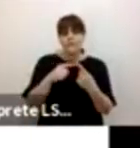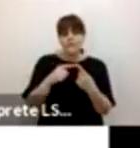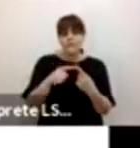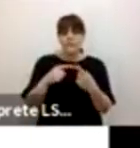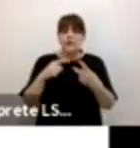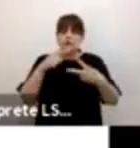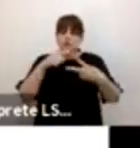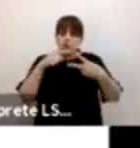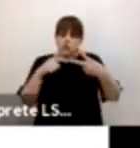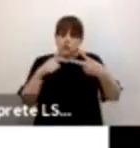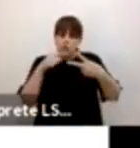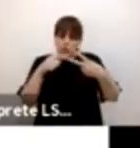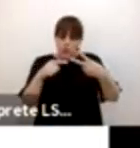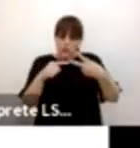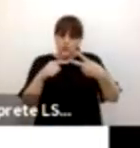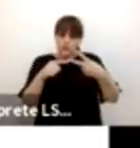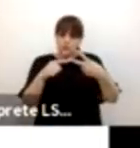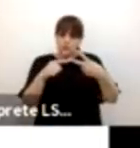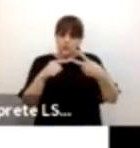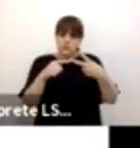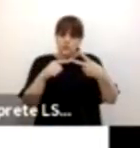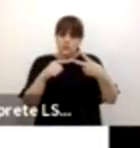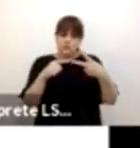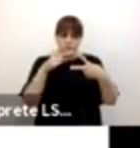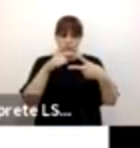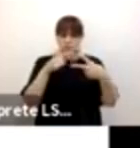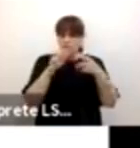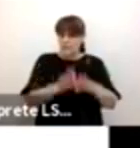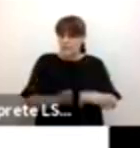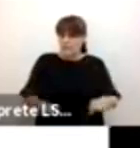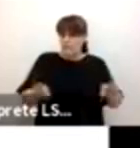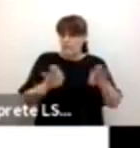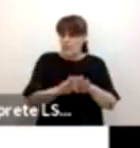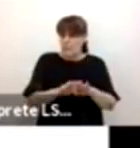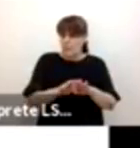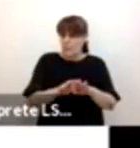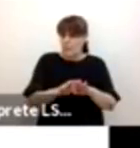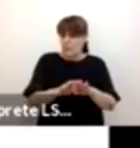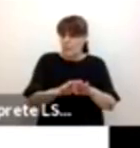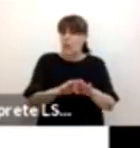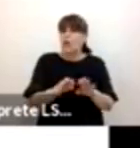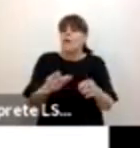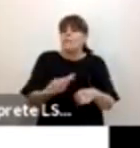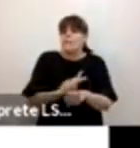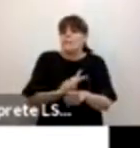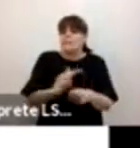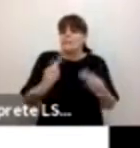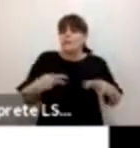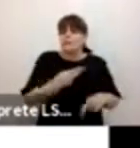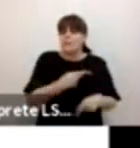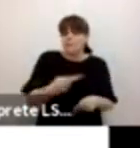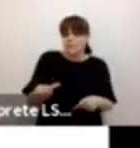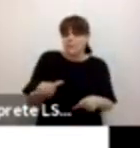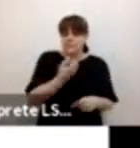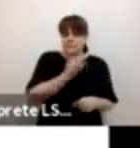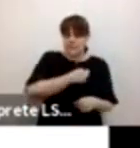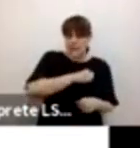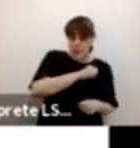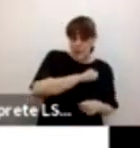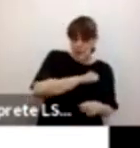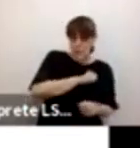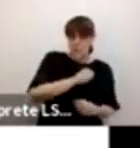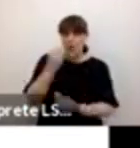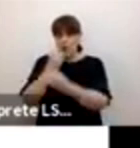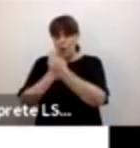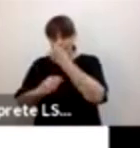muy importantes dimensiones que integran la pobreza multidimensional. La salud y la nutrición y la educación.